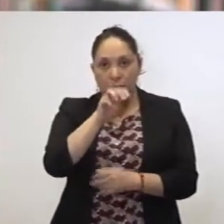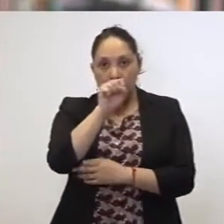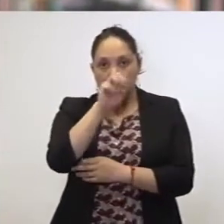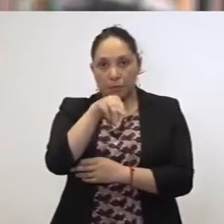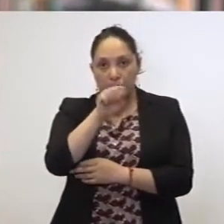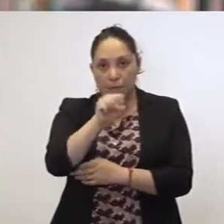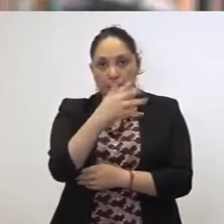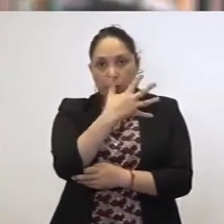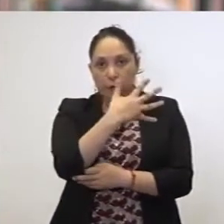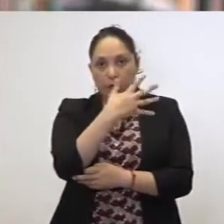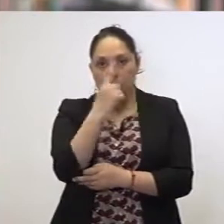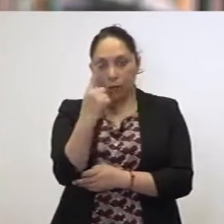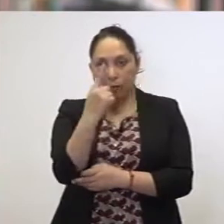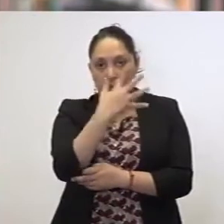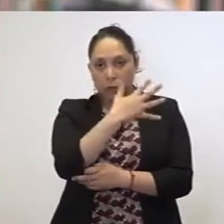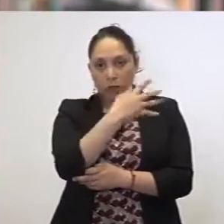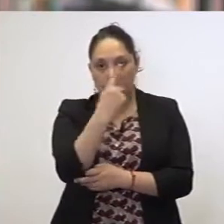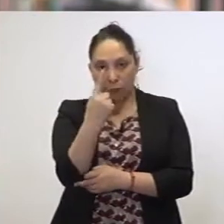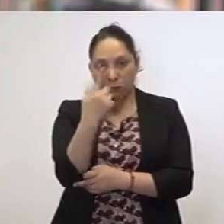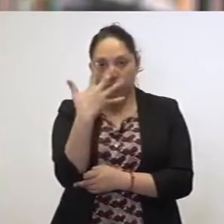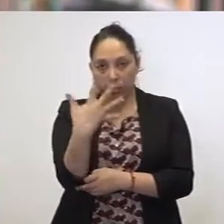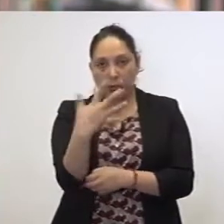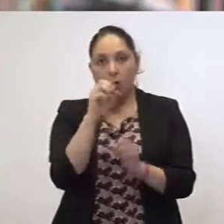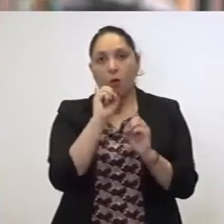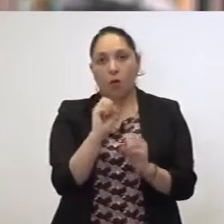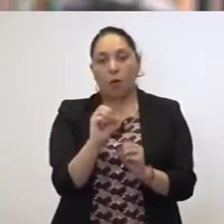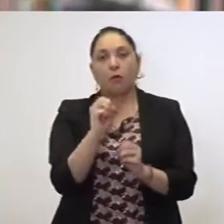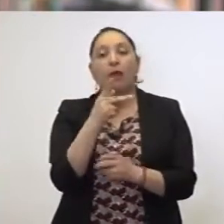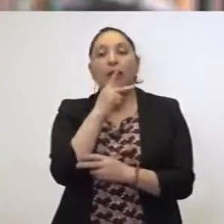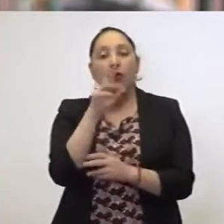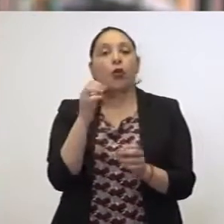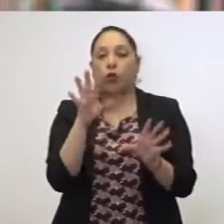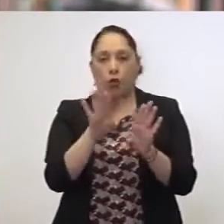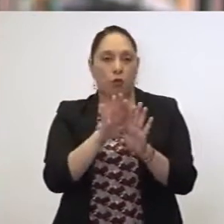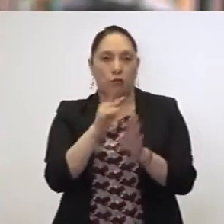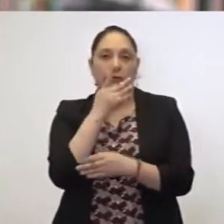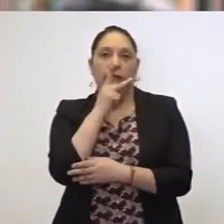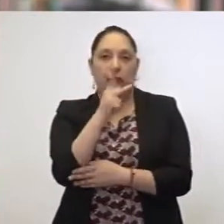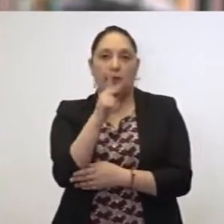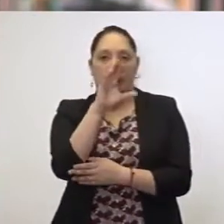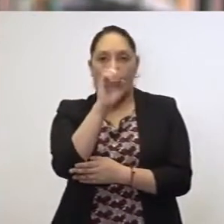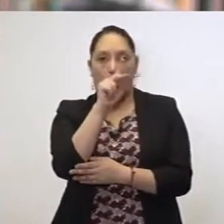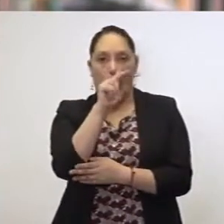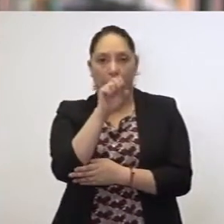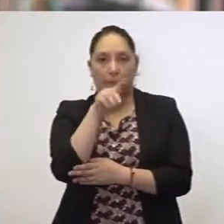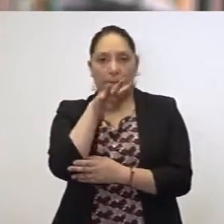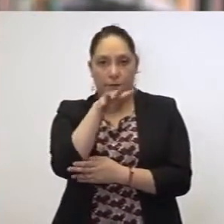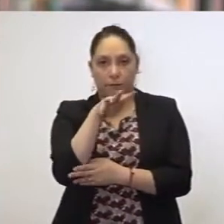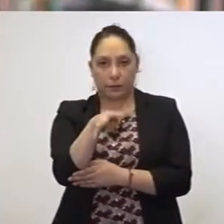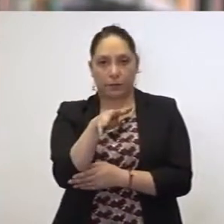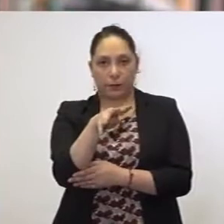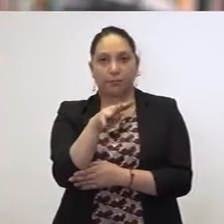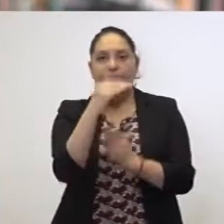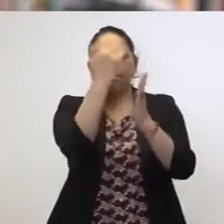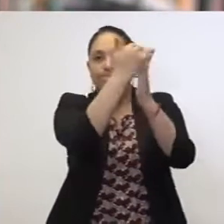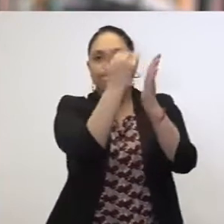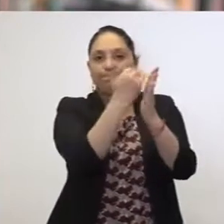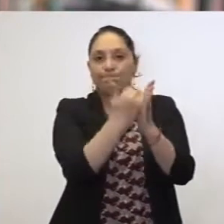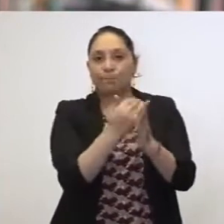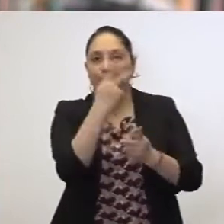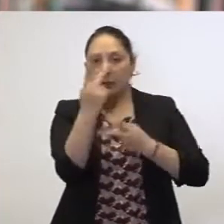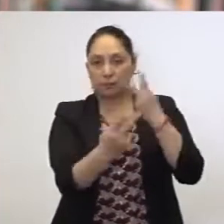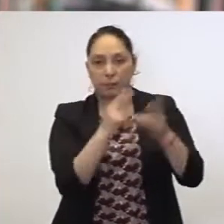al 51515 con la palabra COVID-19 y conteste el cuestionario.